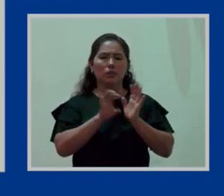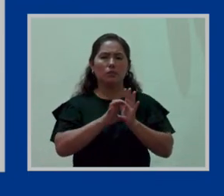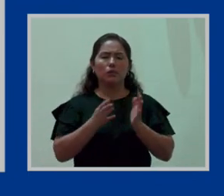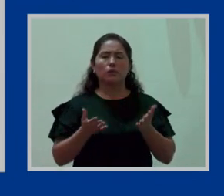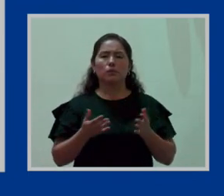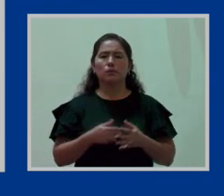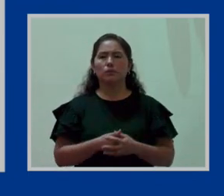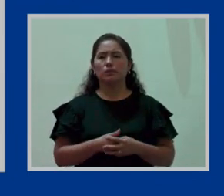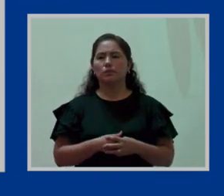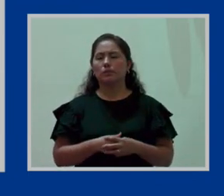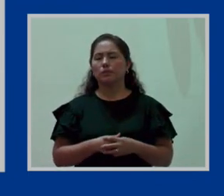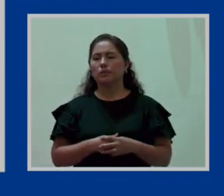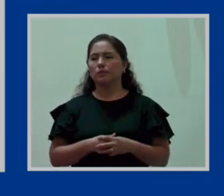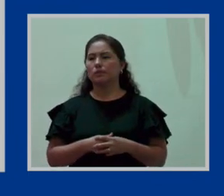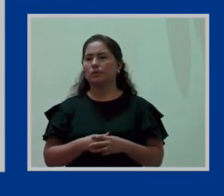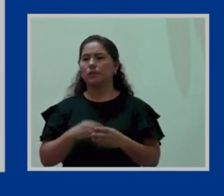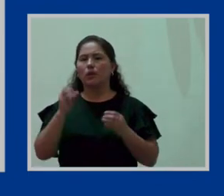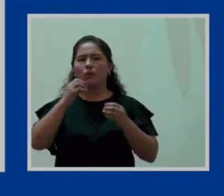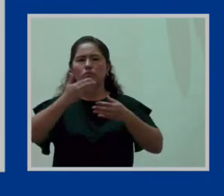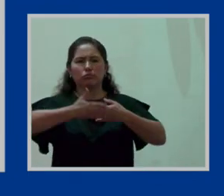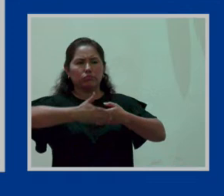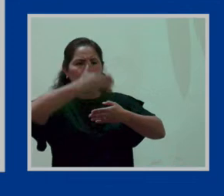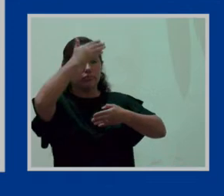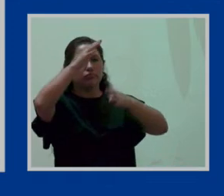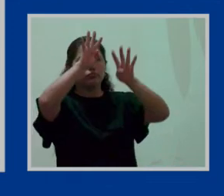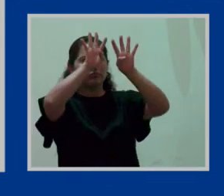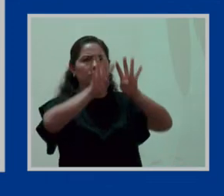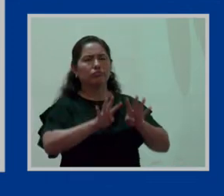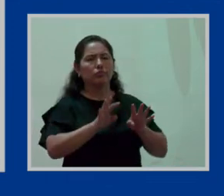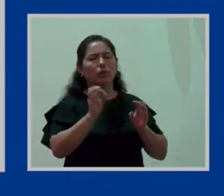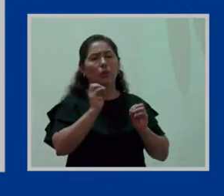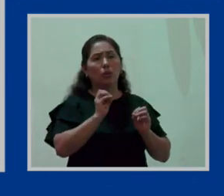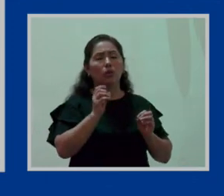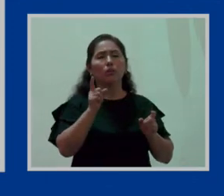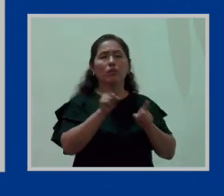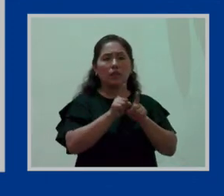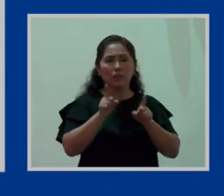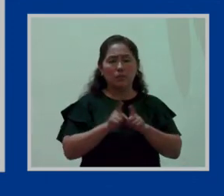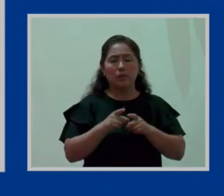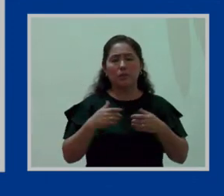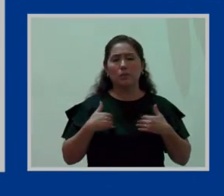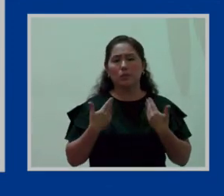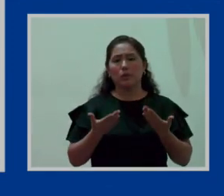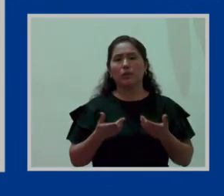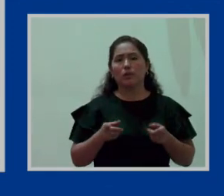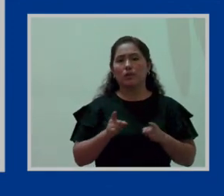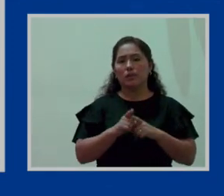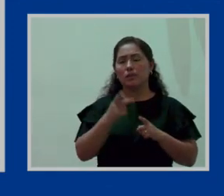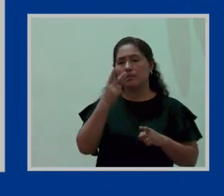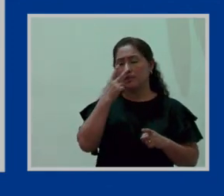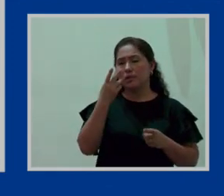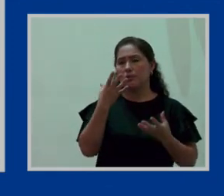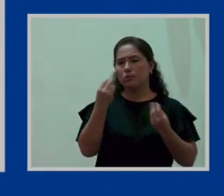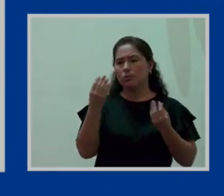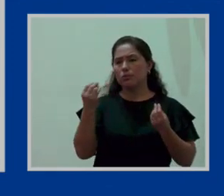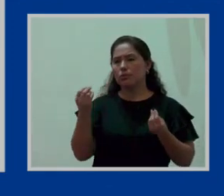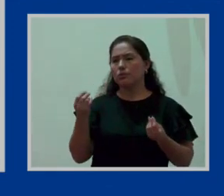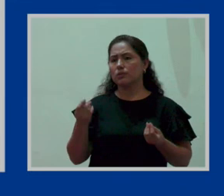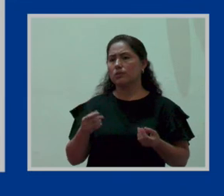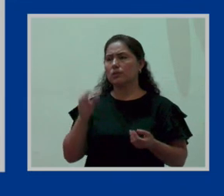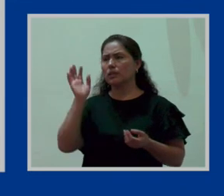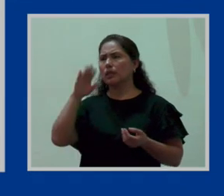no solamente poner una persiana o una cortina, sino inclusive han habido casos en los cuales ha dicho, pero señor,